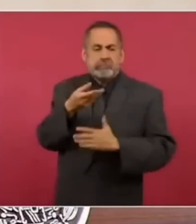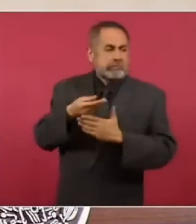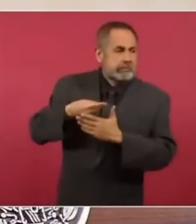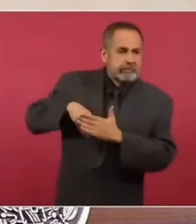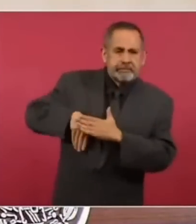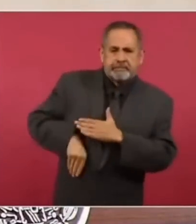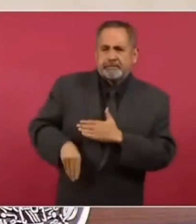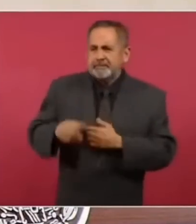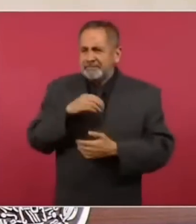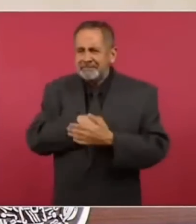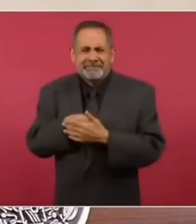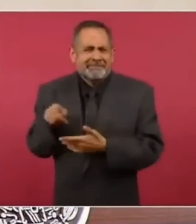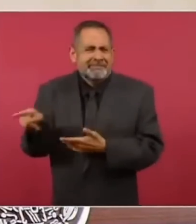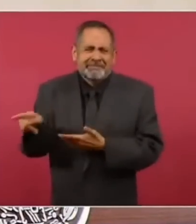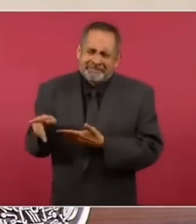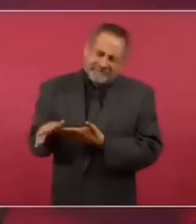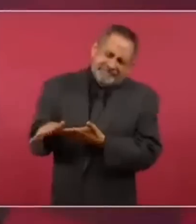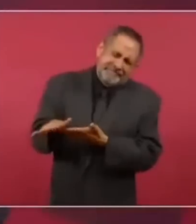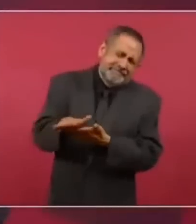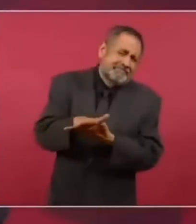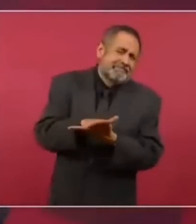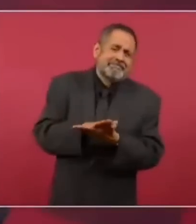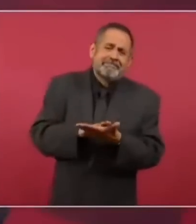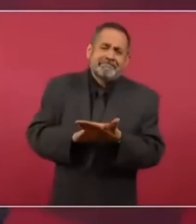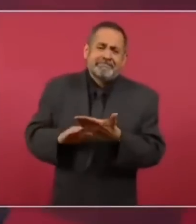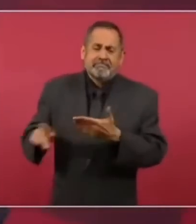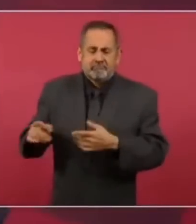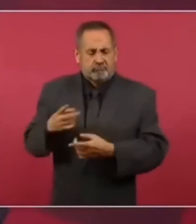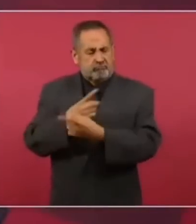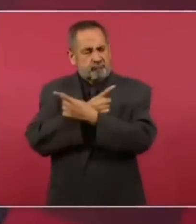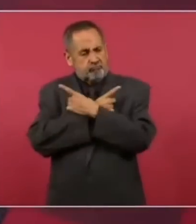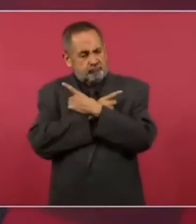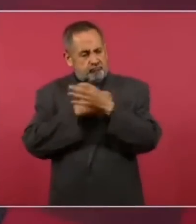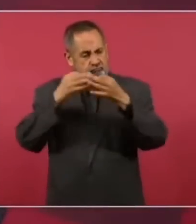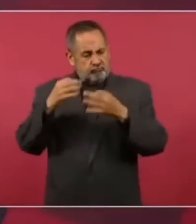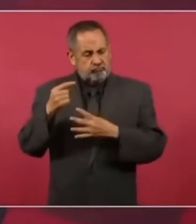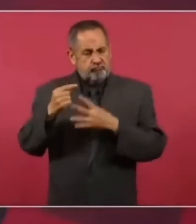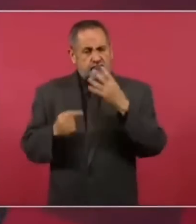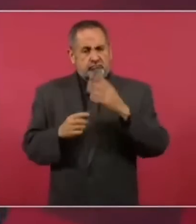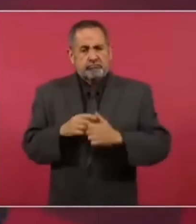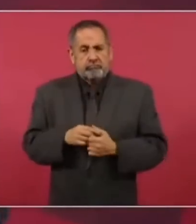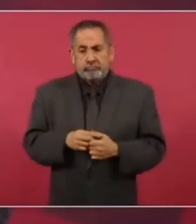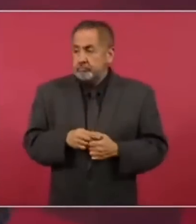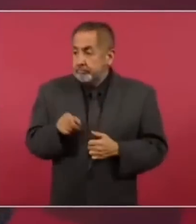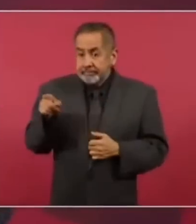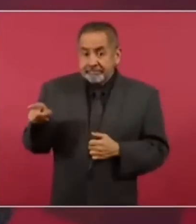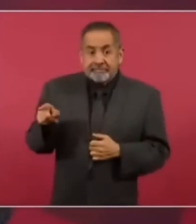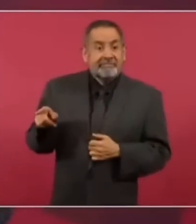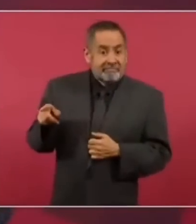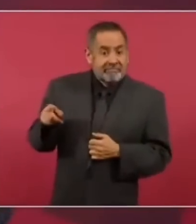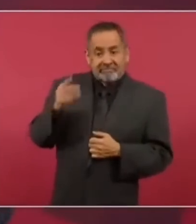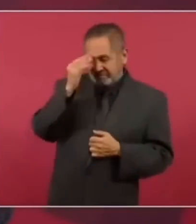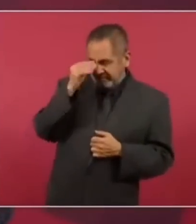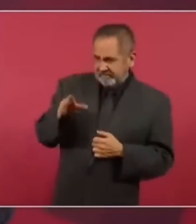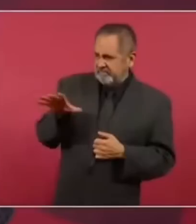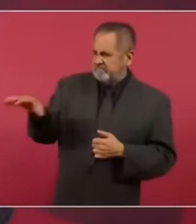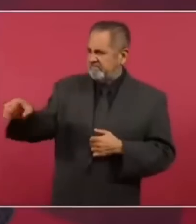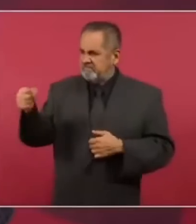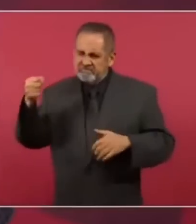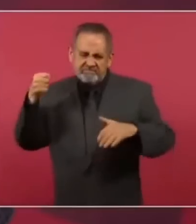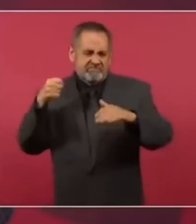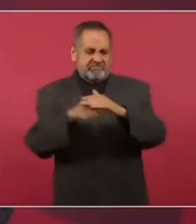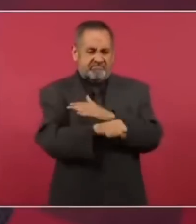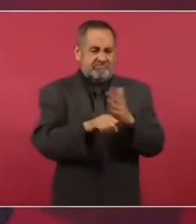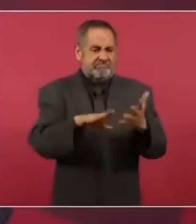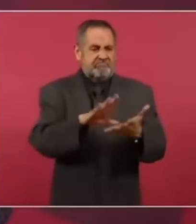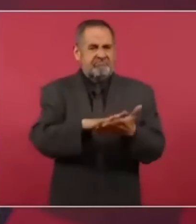Maestro humilde, con principios y lo tuvieron en una cárcel de